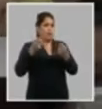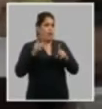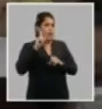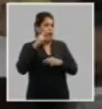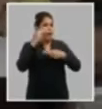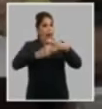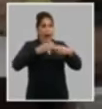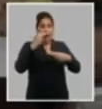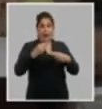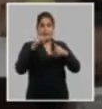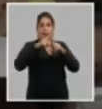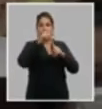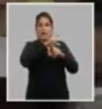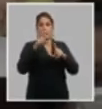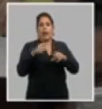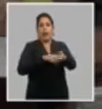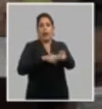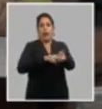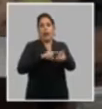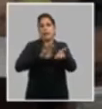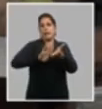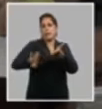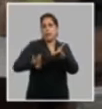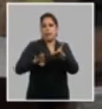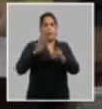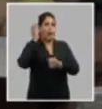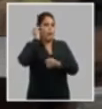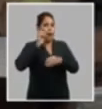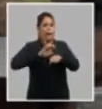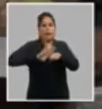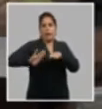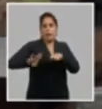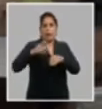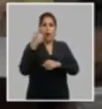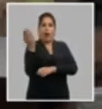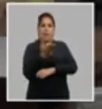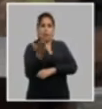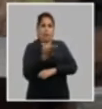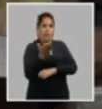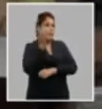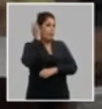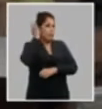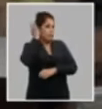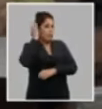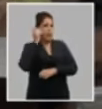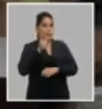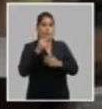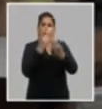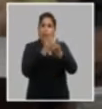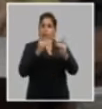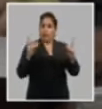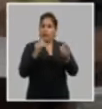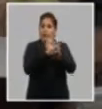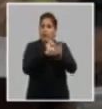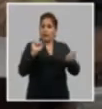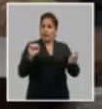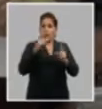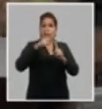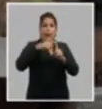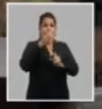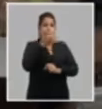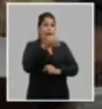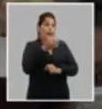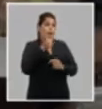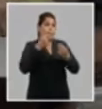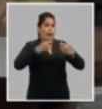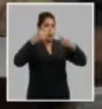realizan en temas vinculados con el racismo la discriminación a la mujer la violencia de género la democracia la libertad y el tratamiento